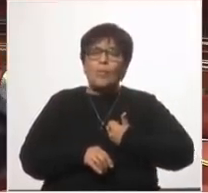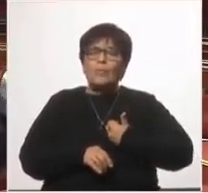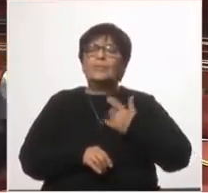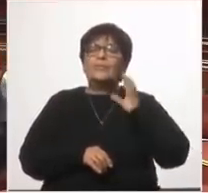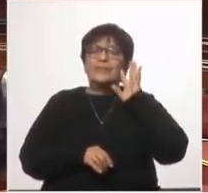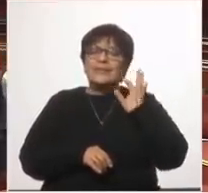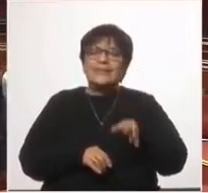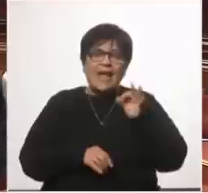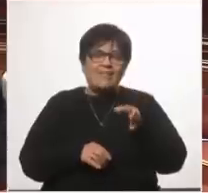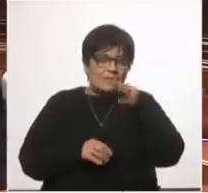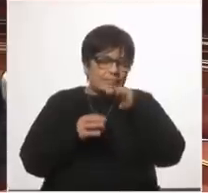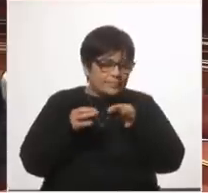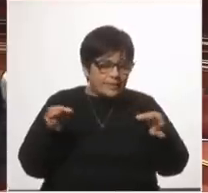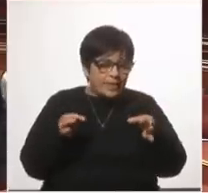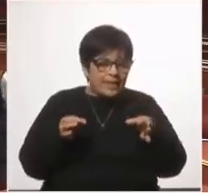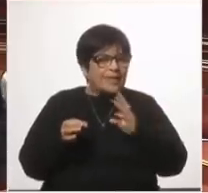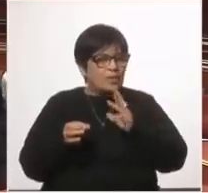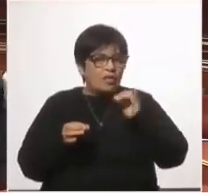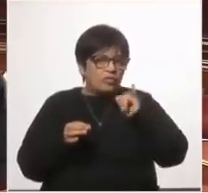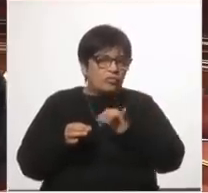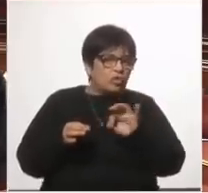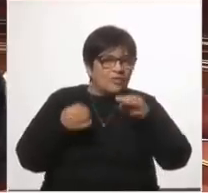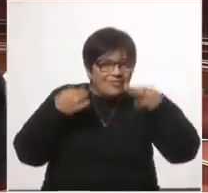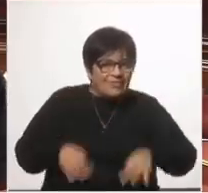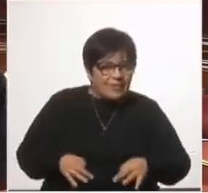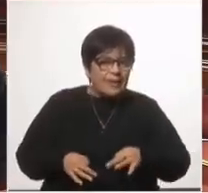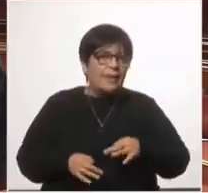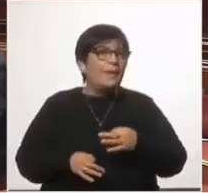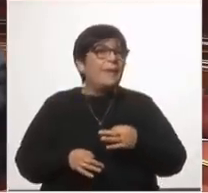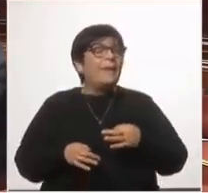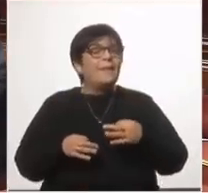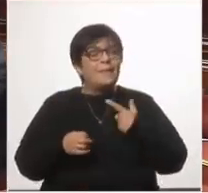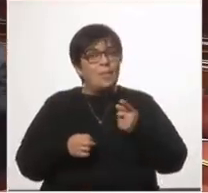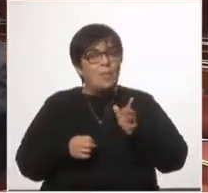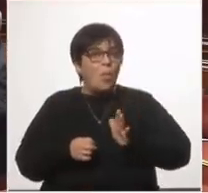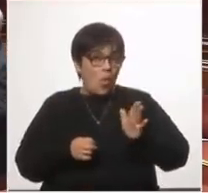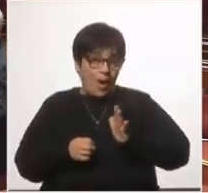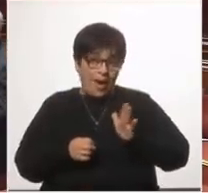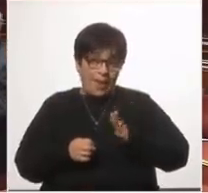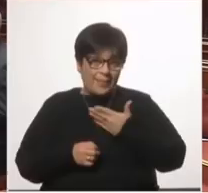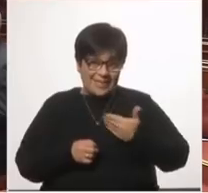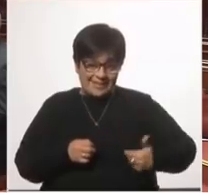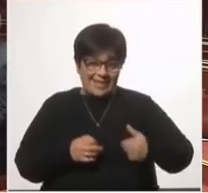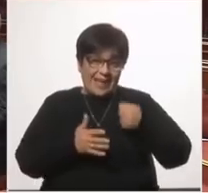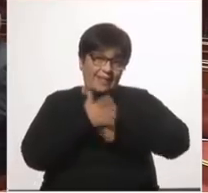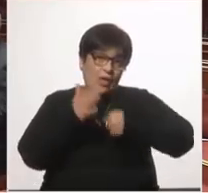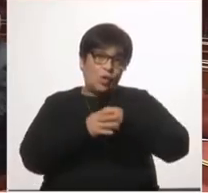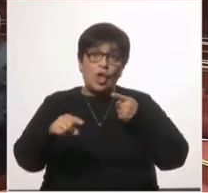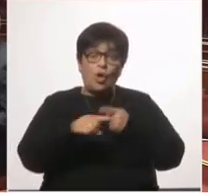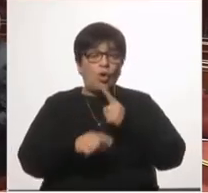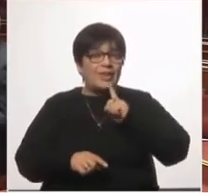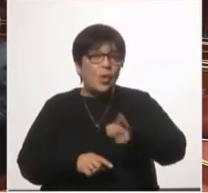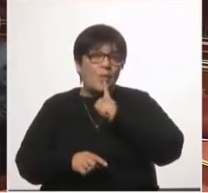de los testeos la Presidenta de la Comisión Honoraria para la Lucha Antituberculosa encargada de la operativa de vacunación Catalina Pírez